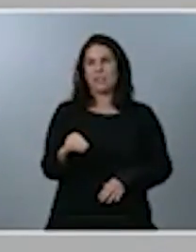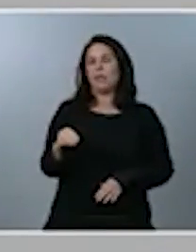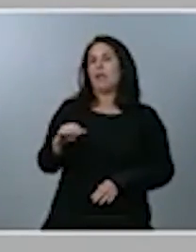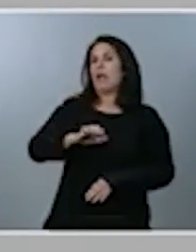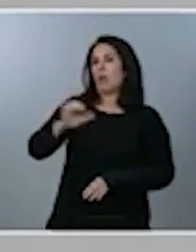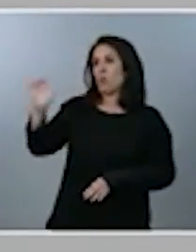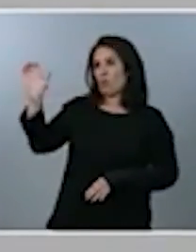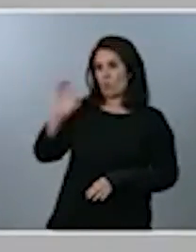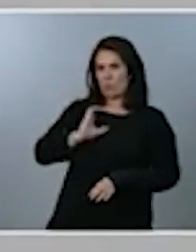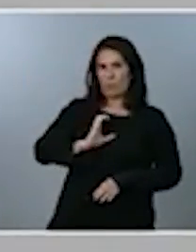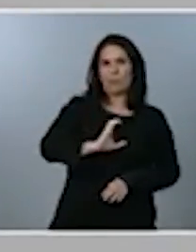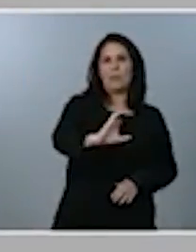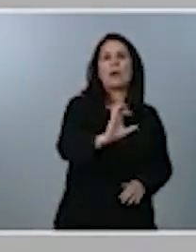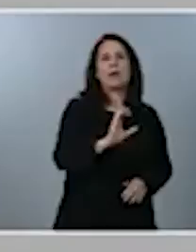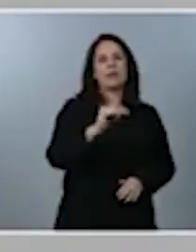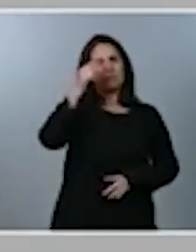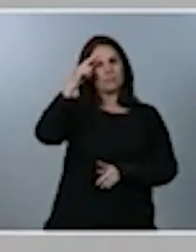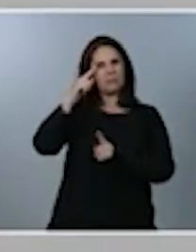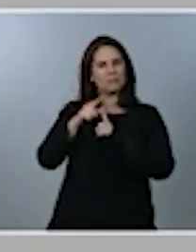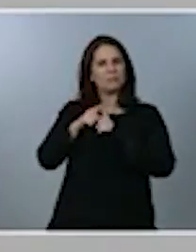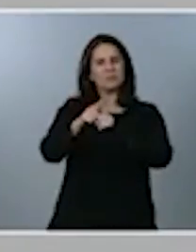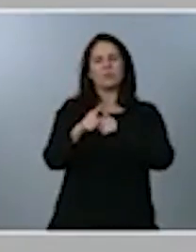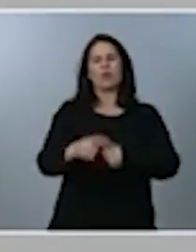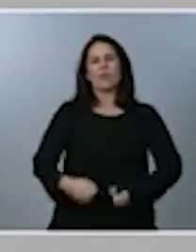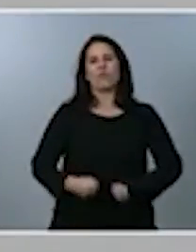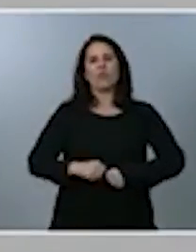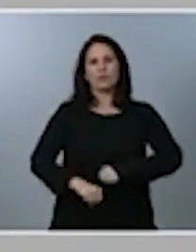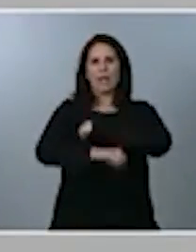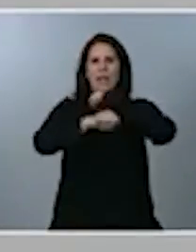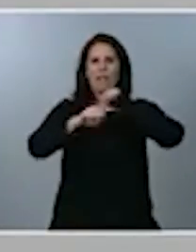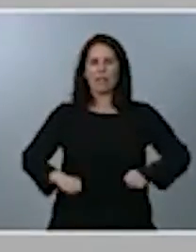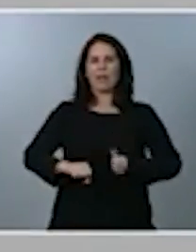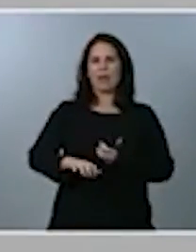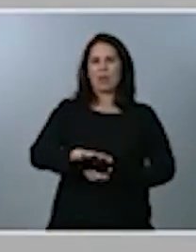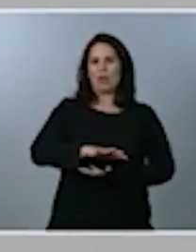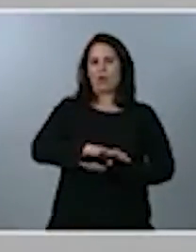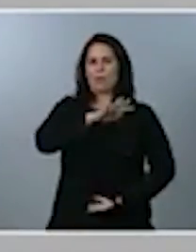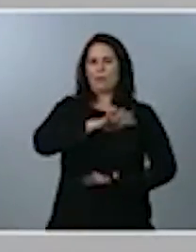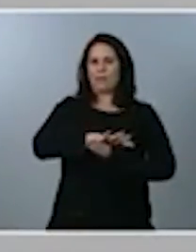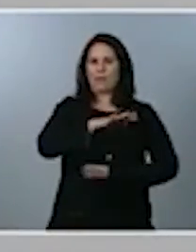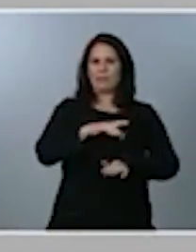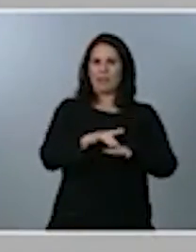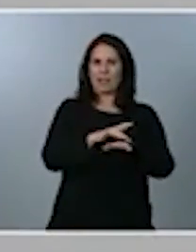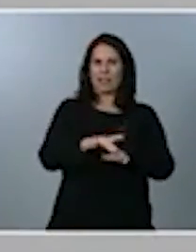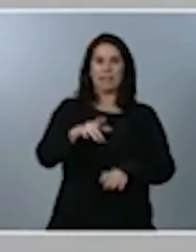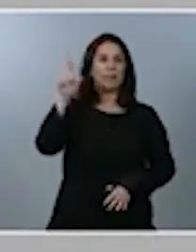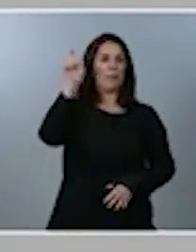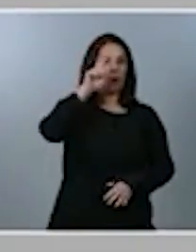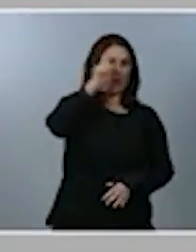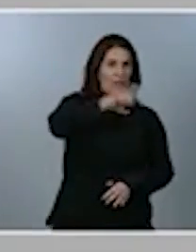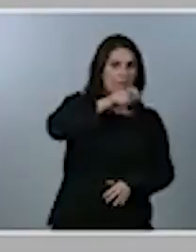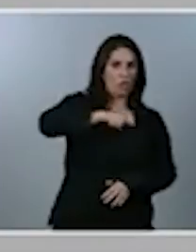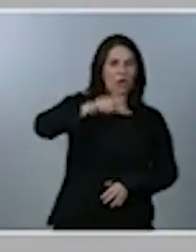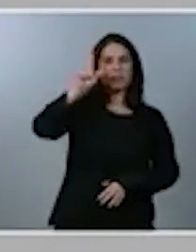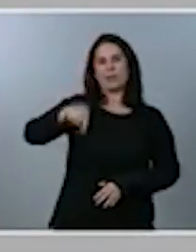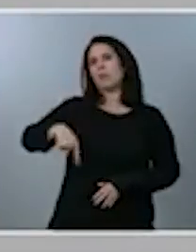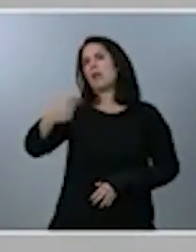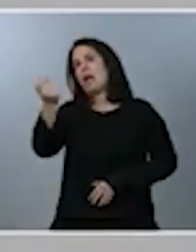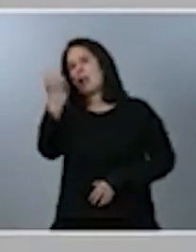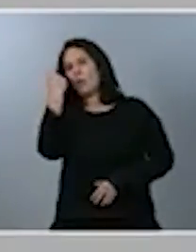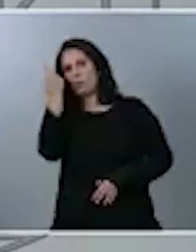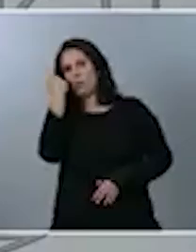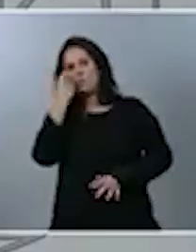ir dirigidos a fortalecer las competencias digitales, tanto del profesorado como de los alumnos, a impulsar la formación profesional